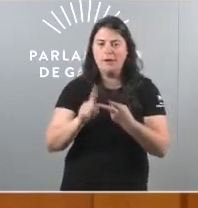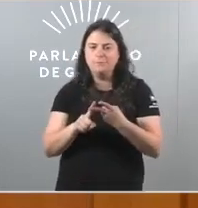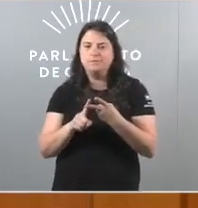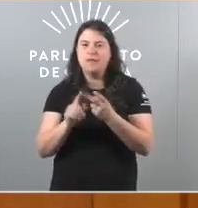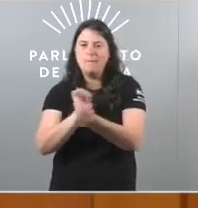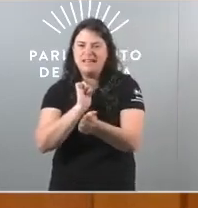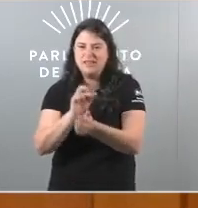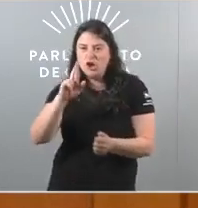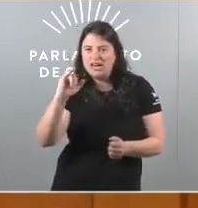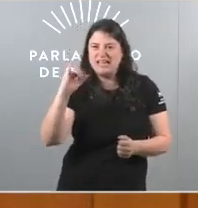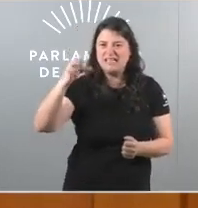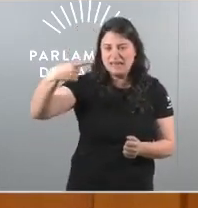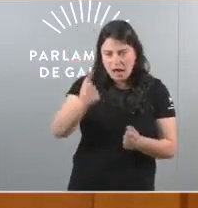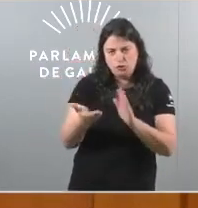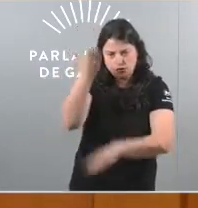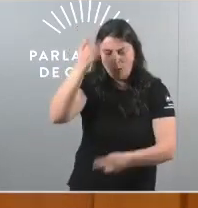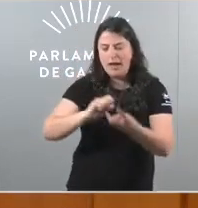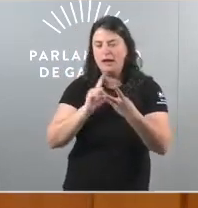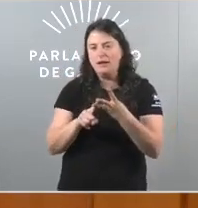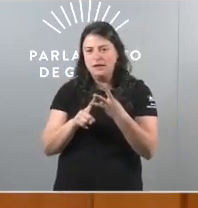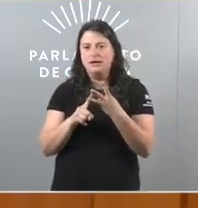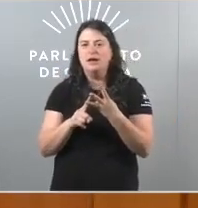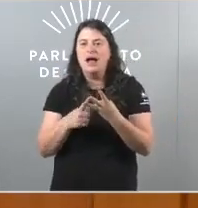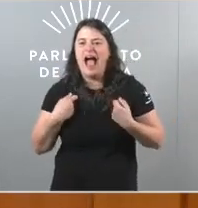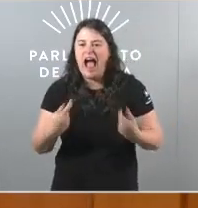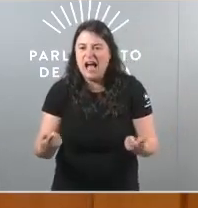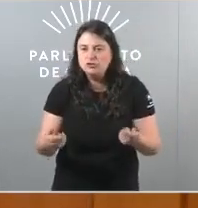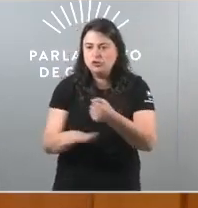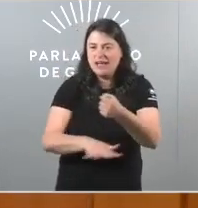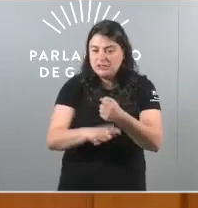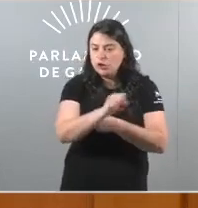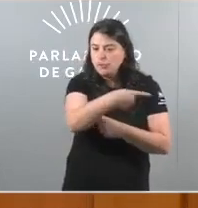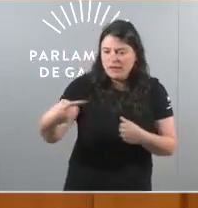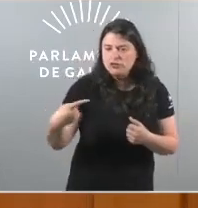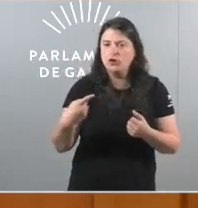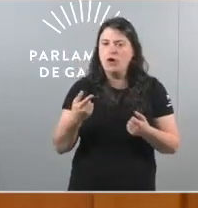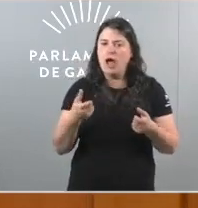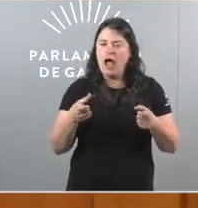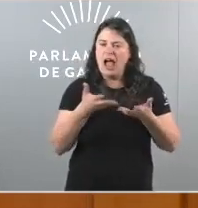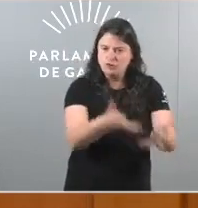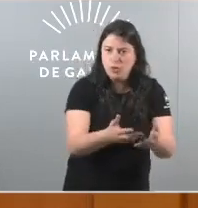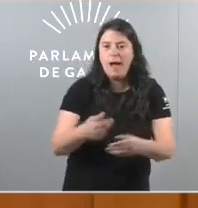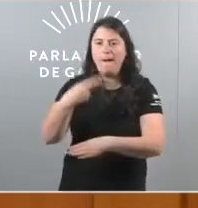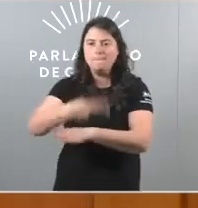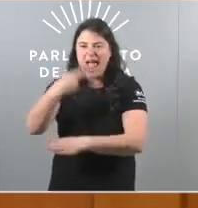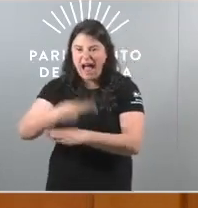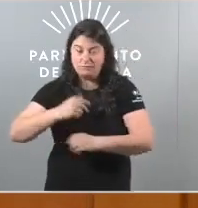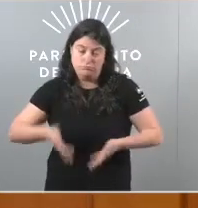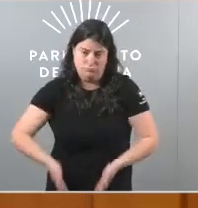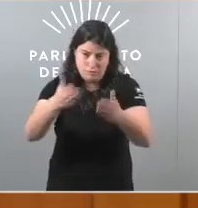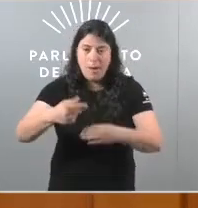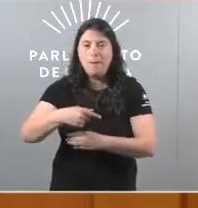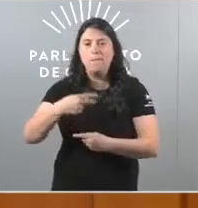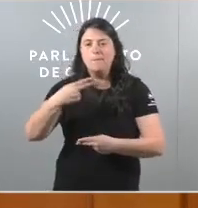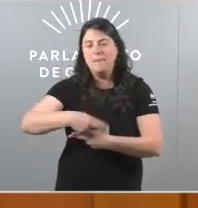prestación da risga aumentando as axudas para gastos básicos de vivenda baixando as peaxes das autoestradas e